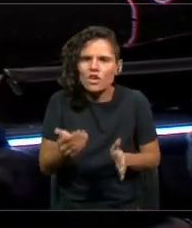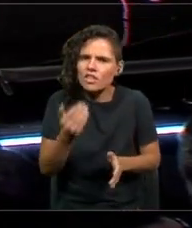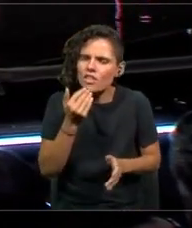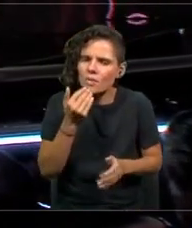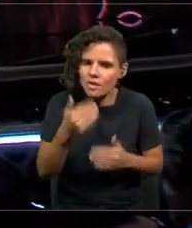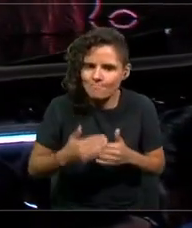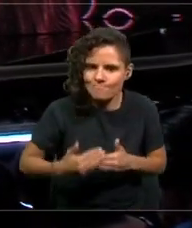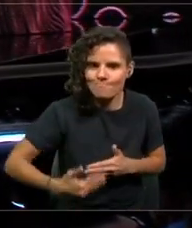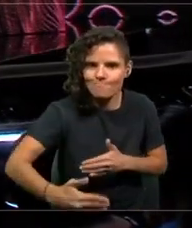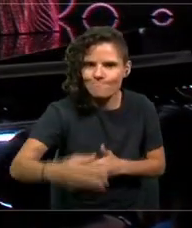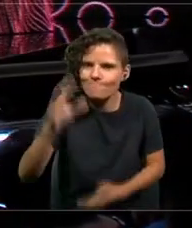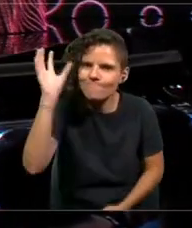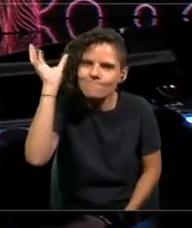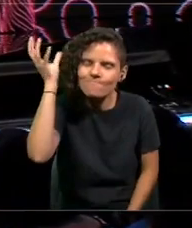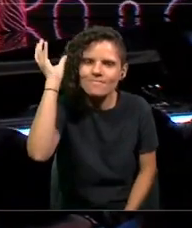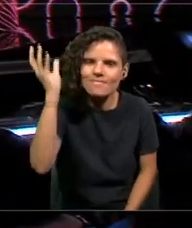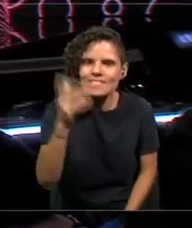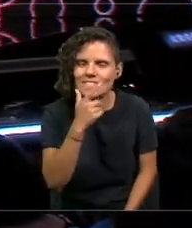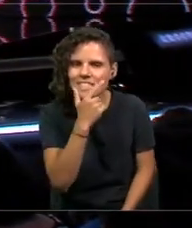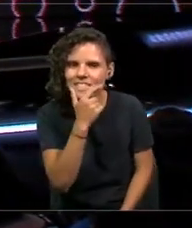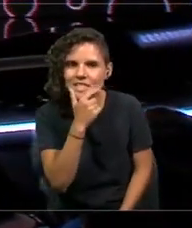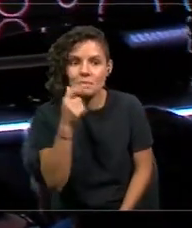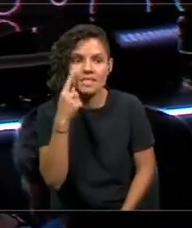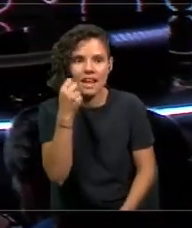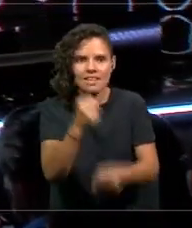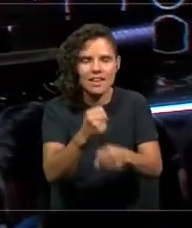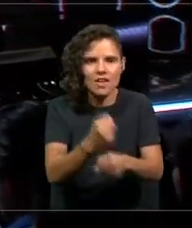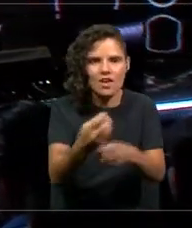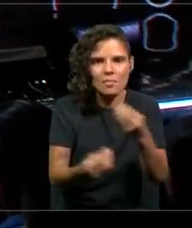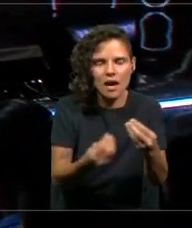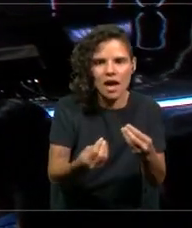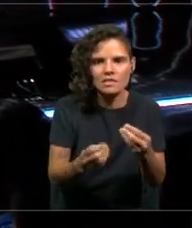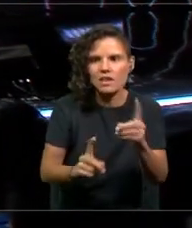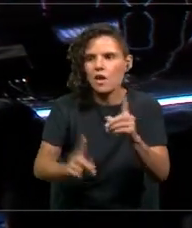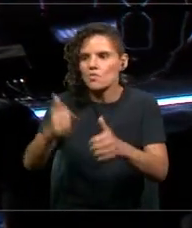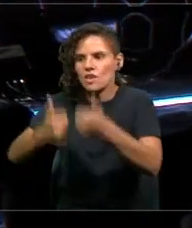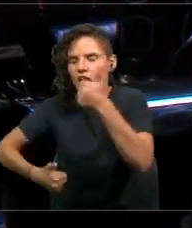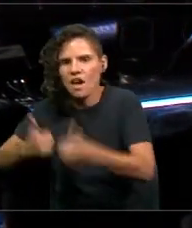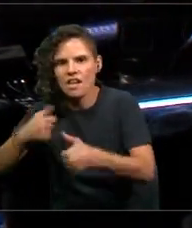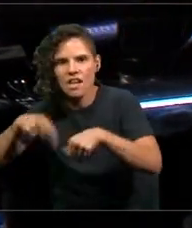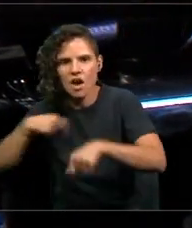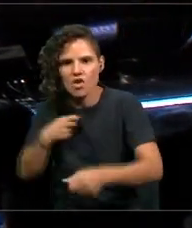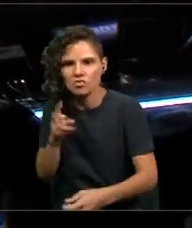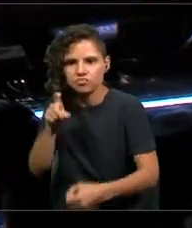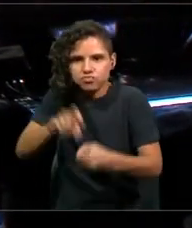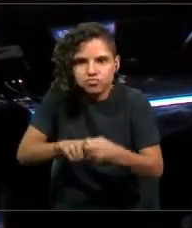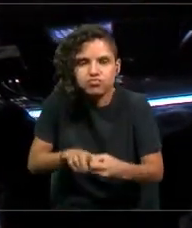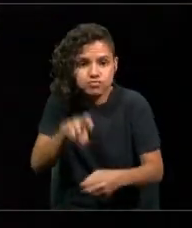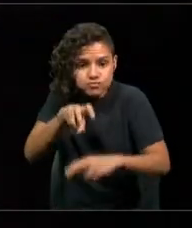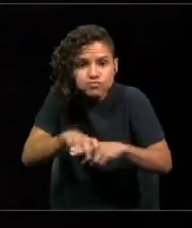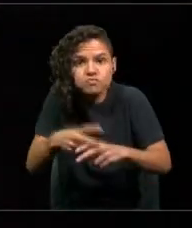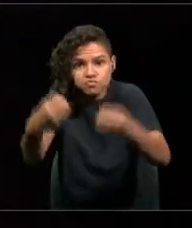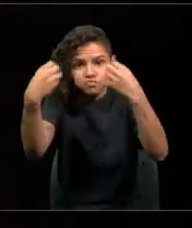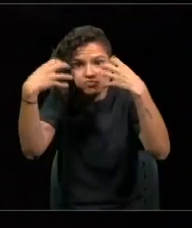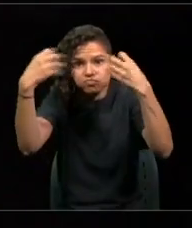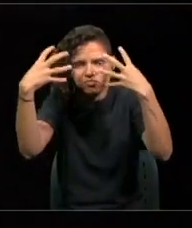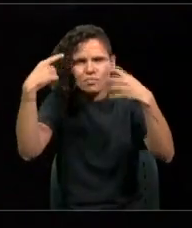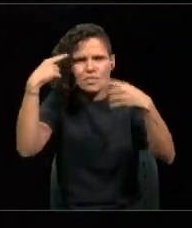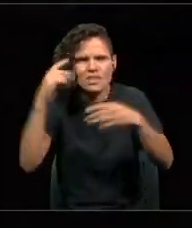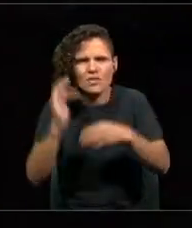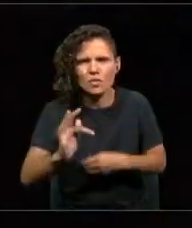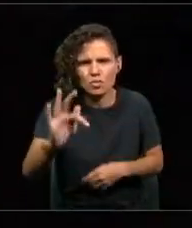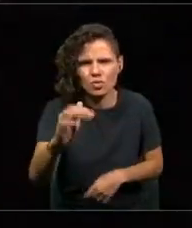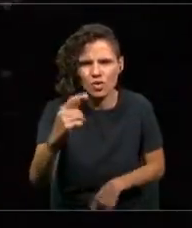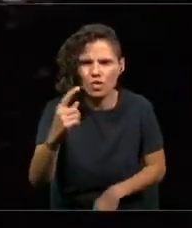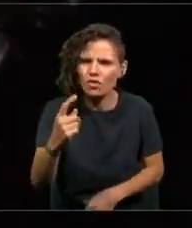de qué va a ocurrir con los actuales puestos del trabajo, con aquellas carreras en las que nos estamos formando hoy día, si van a tener o no van a tener sentido para el